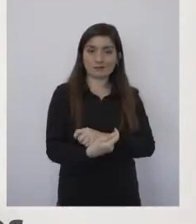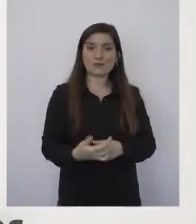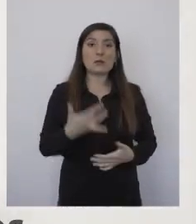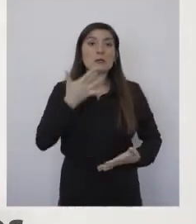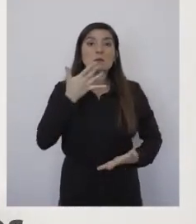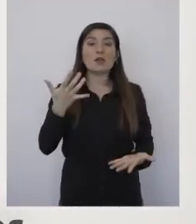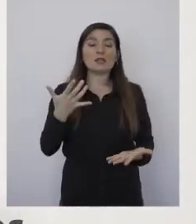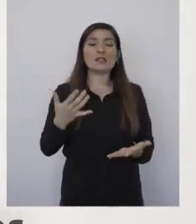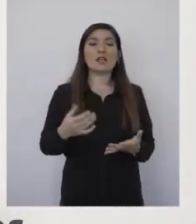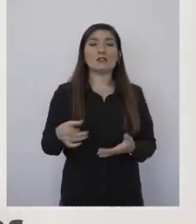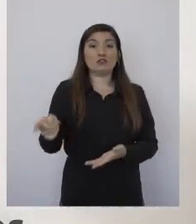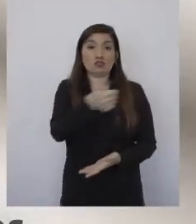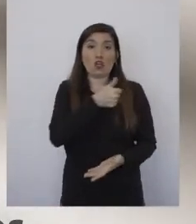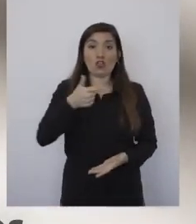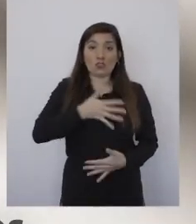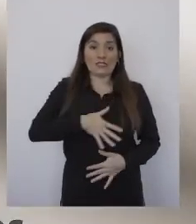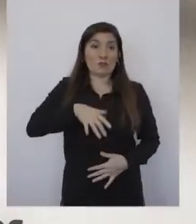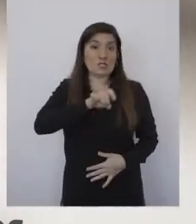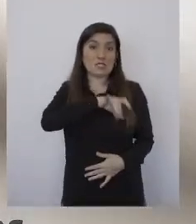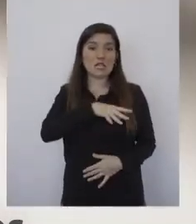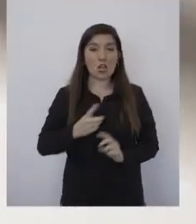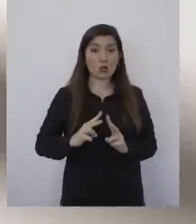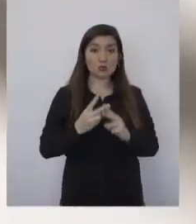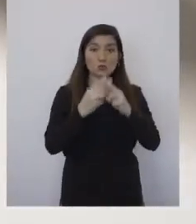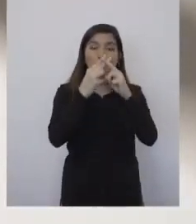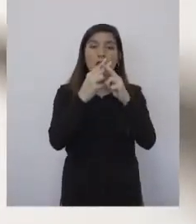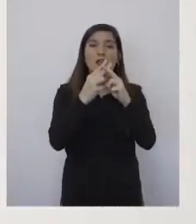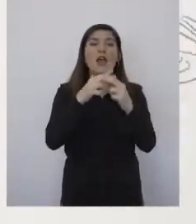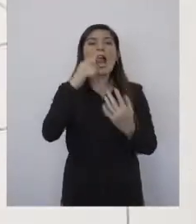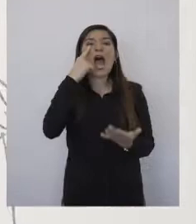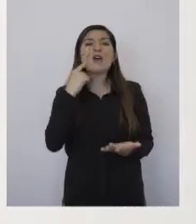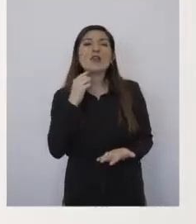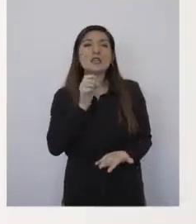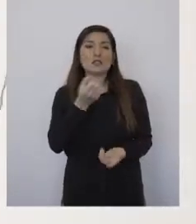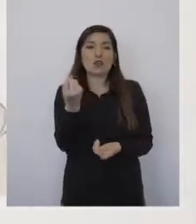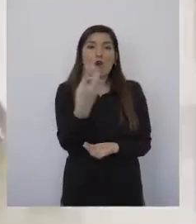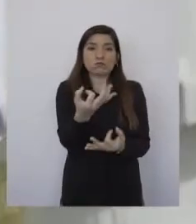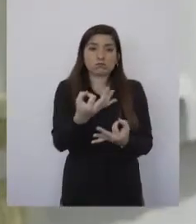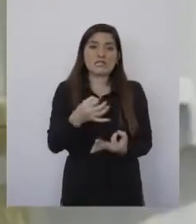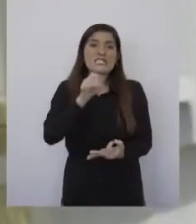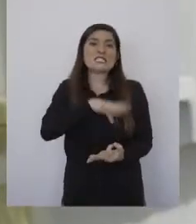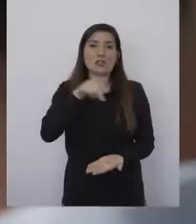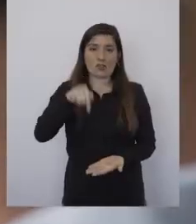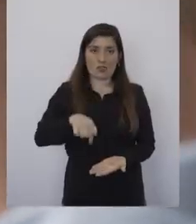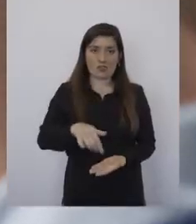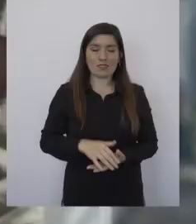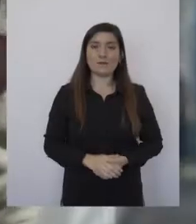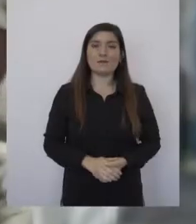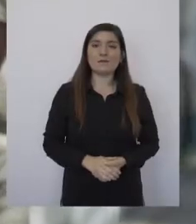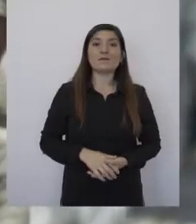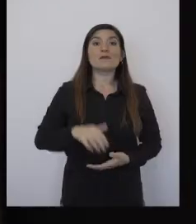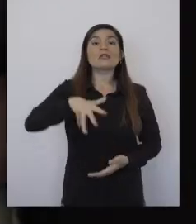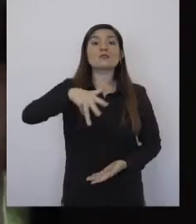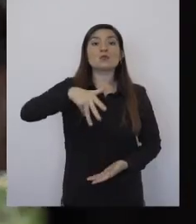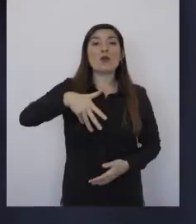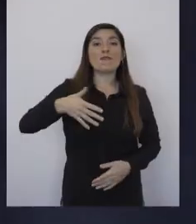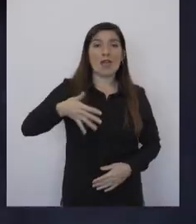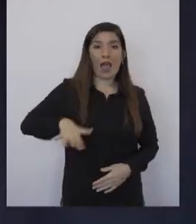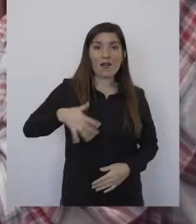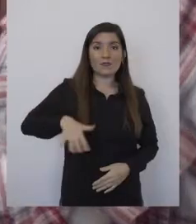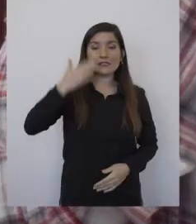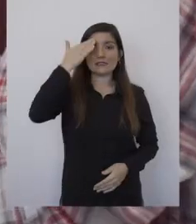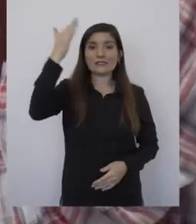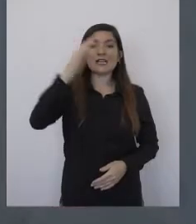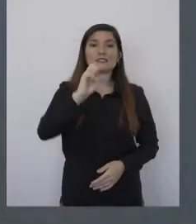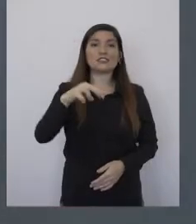Porque para construir entre todos el Chile que queremos, vamos a ver y contar el Chile de hoy. Este 19 de abril,